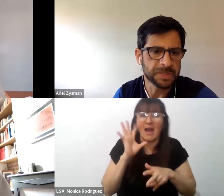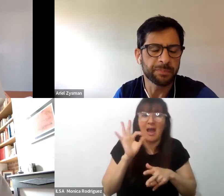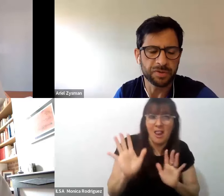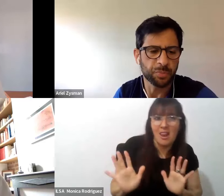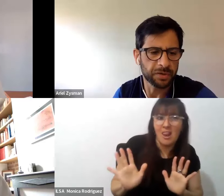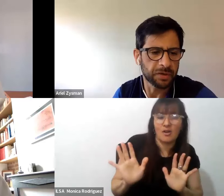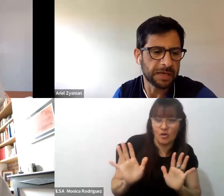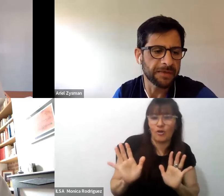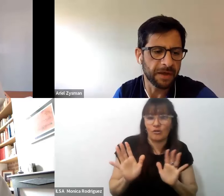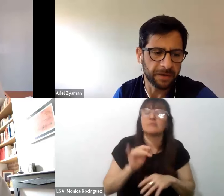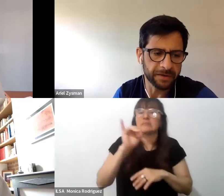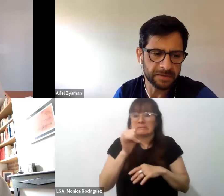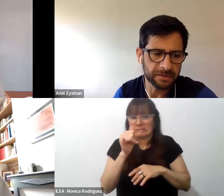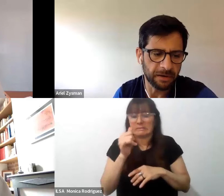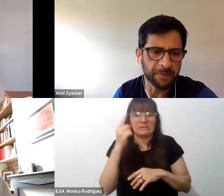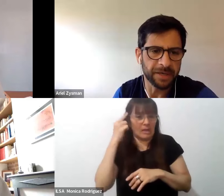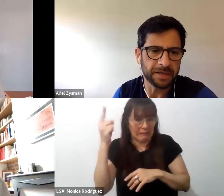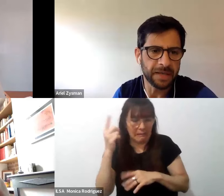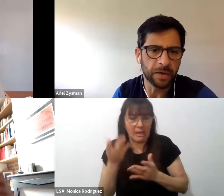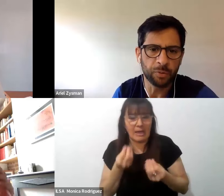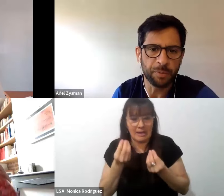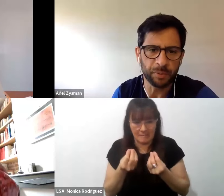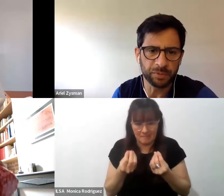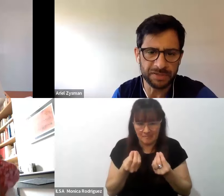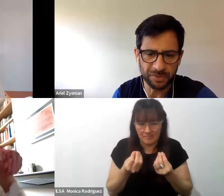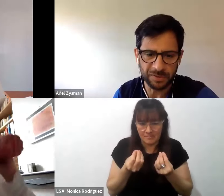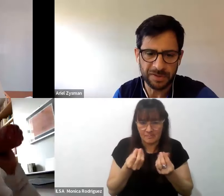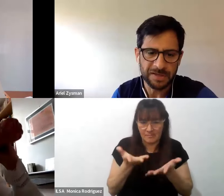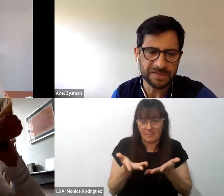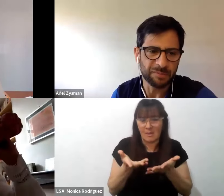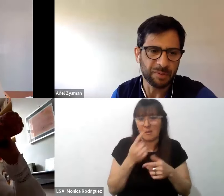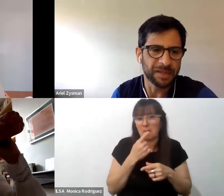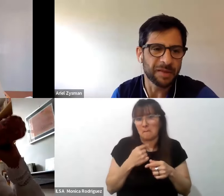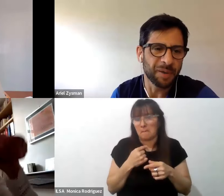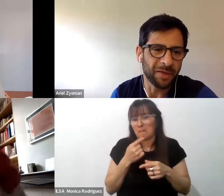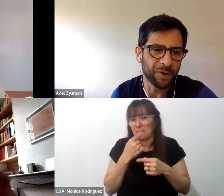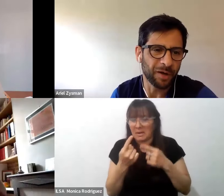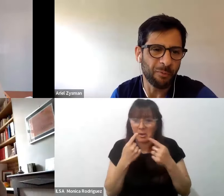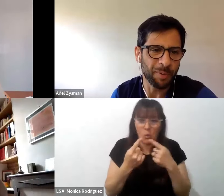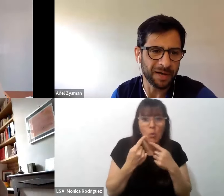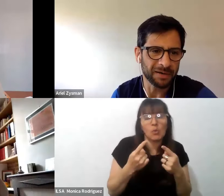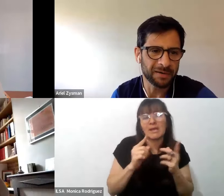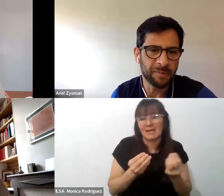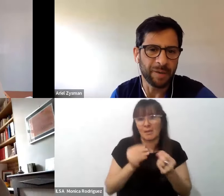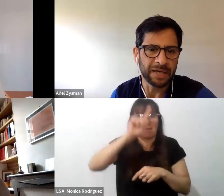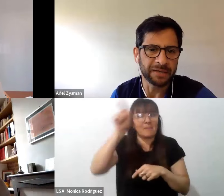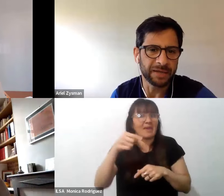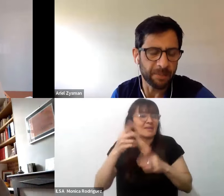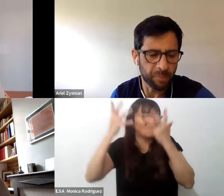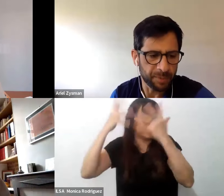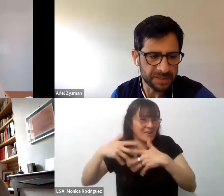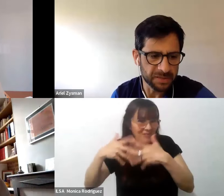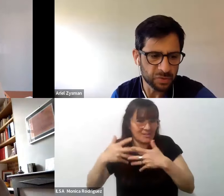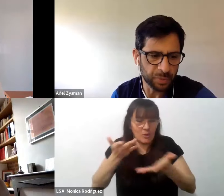si por supuesto la idea es abrir el diálogo mis preguntas son simplemente disparadoras como para para el